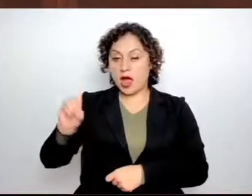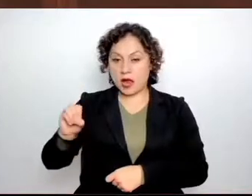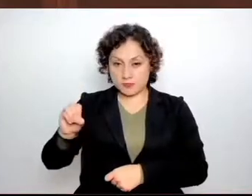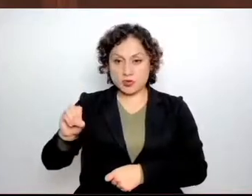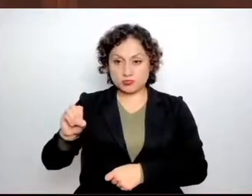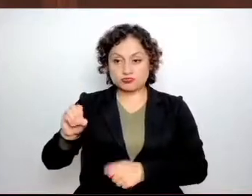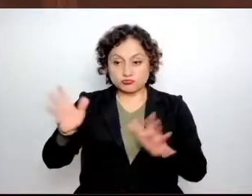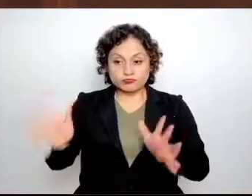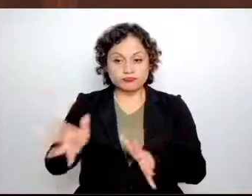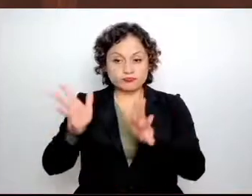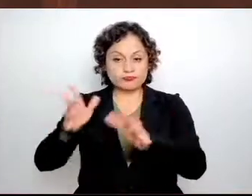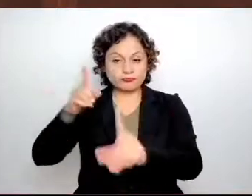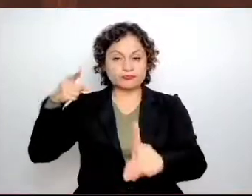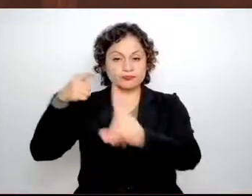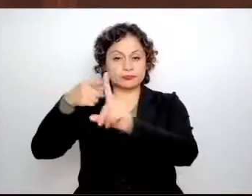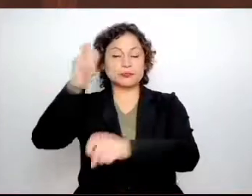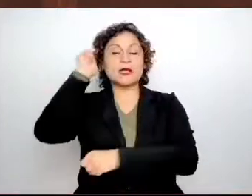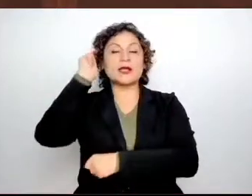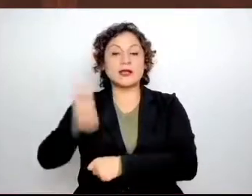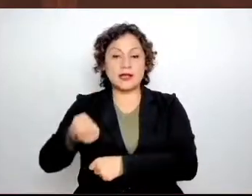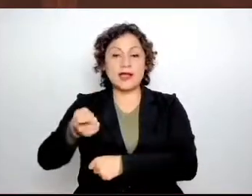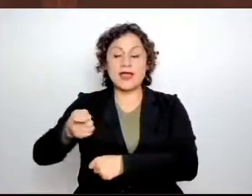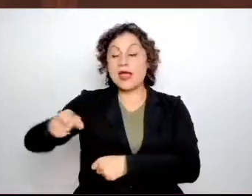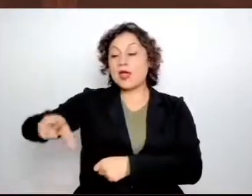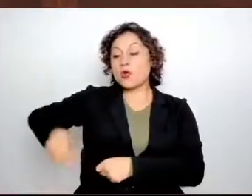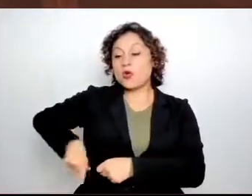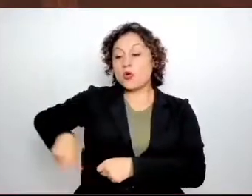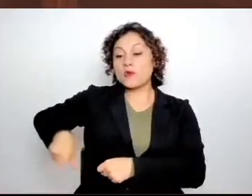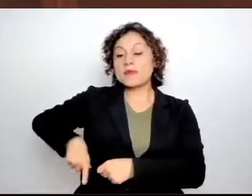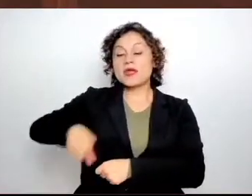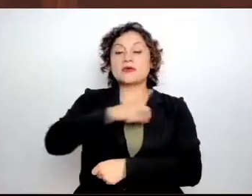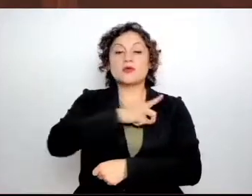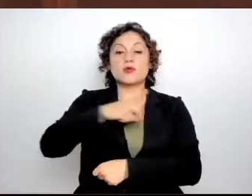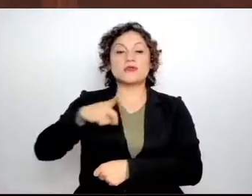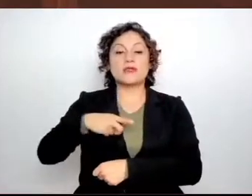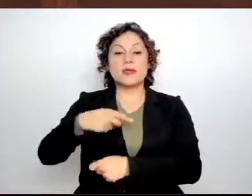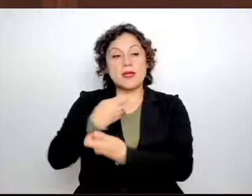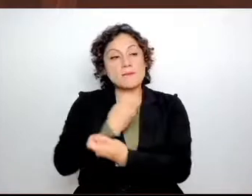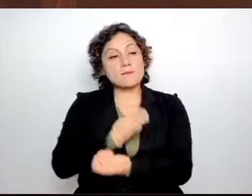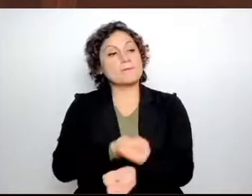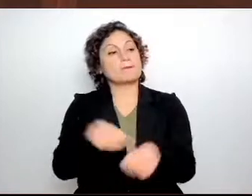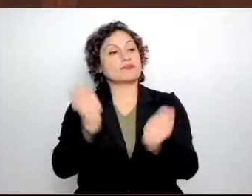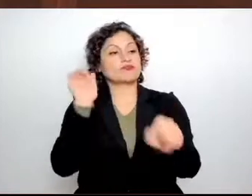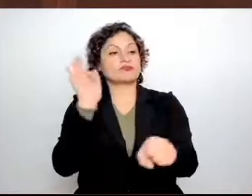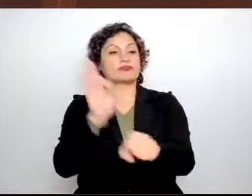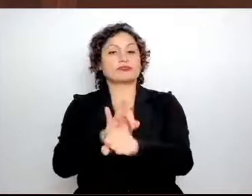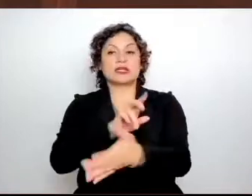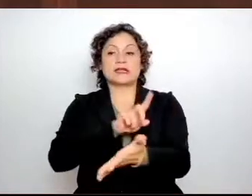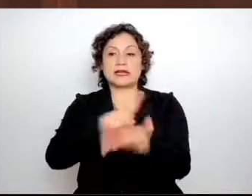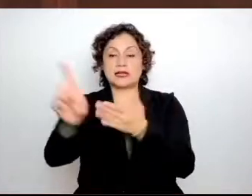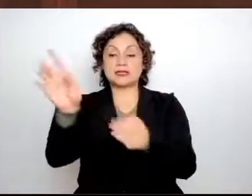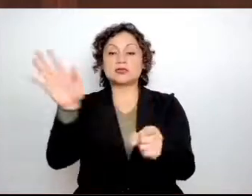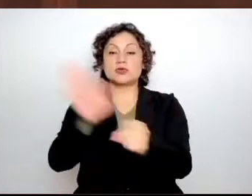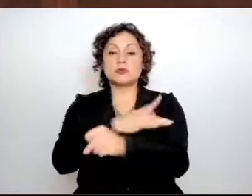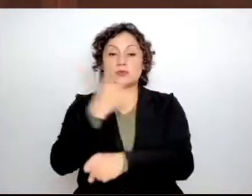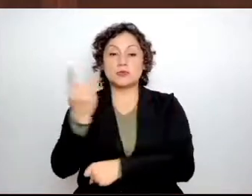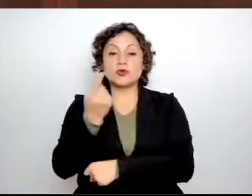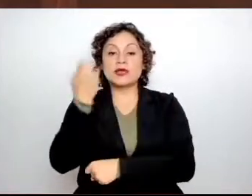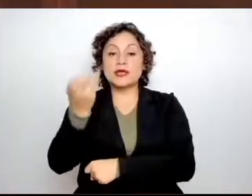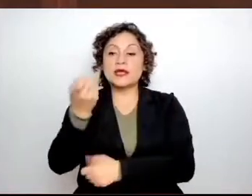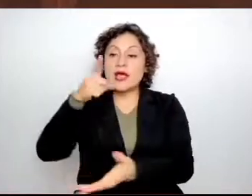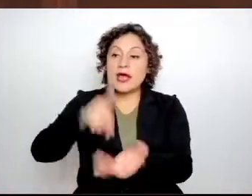establece que el Estado debe de ser garante de derechos, pues estos son inherentes a las personas